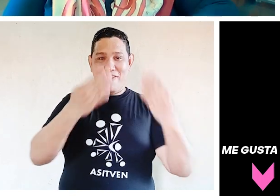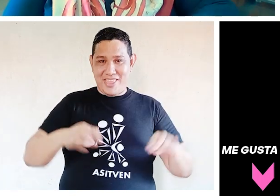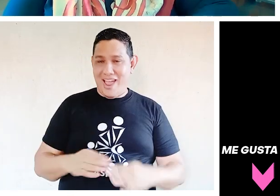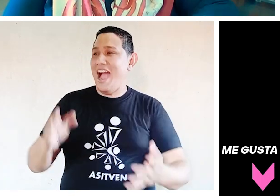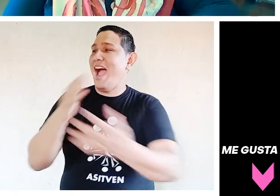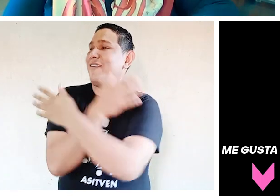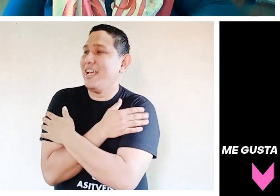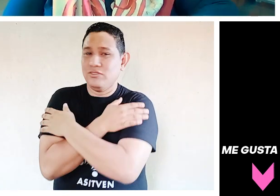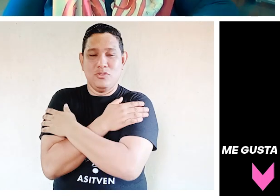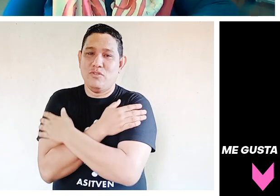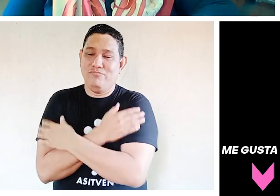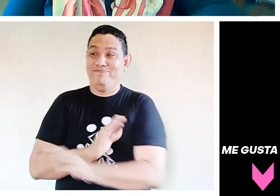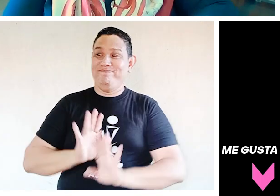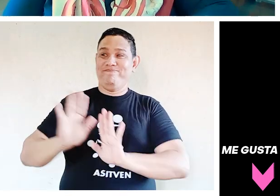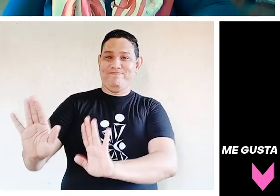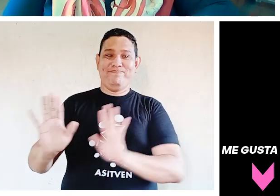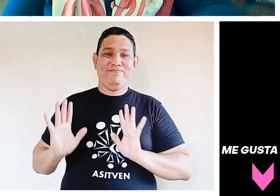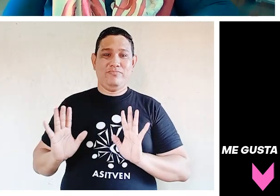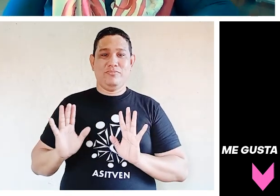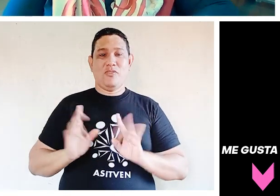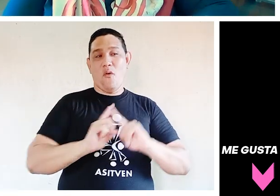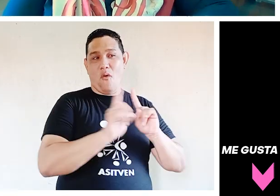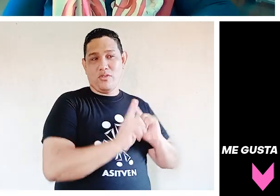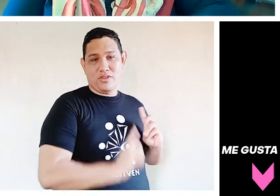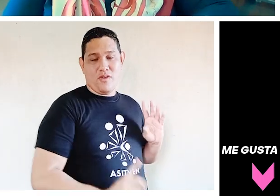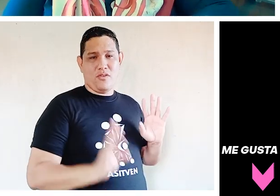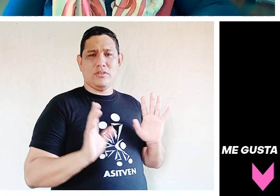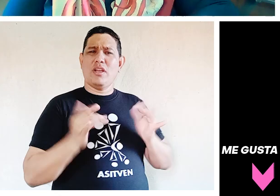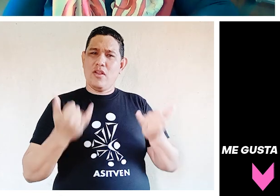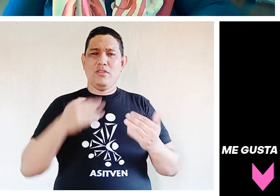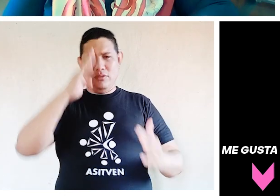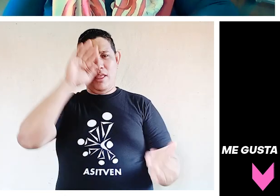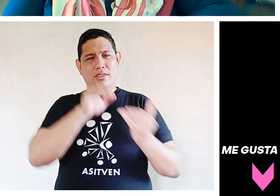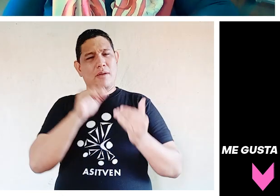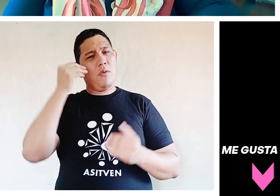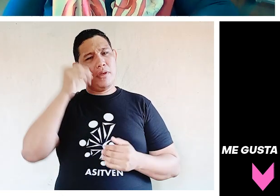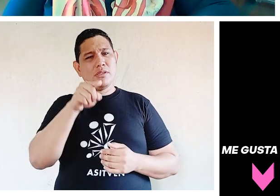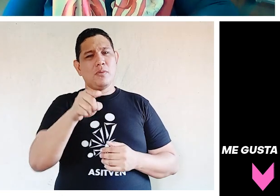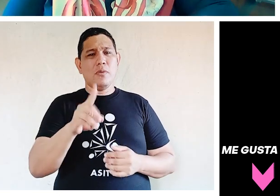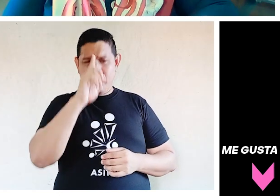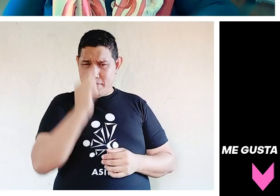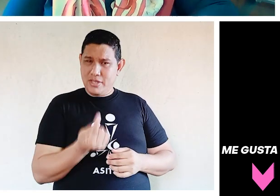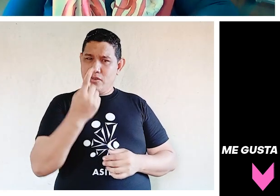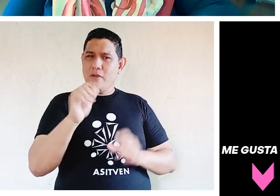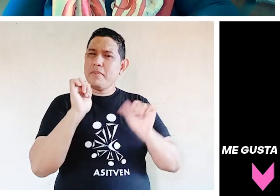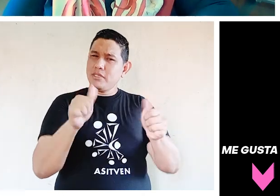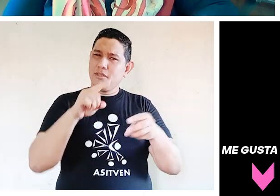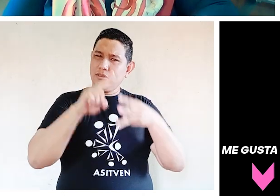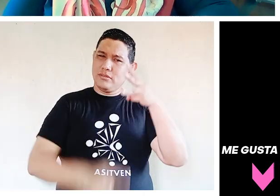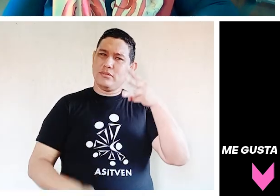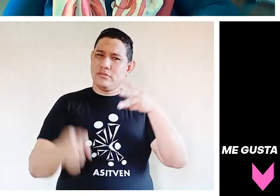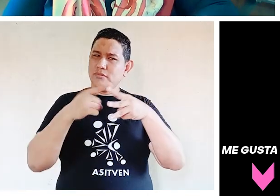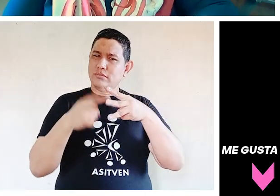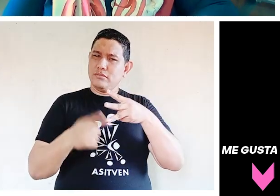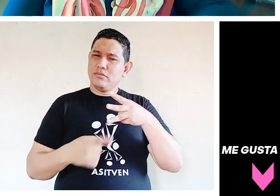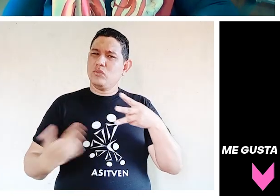cosas. O sea, son muchas cosas que no hemos tenido que adaptar. Entonces, ¿qué creen que debería ser lo primero que debería empezar? Al las primeras tres cosas que deberían